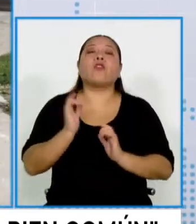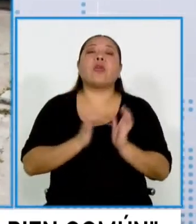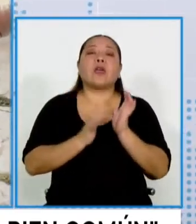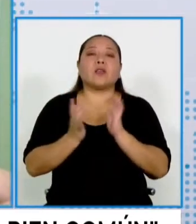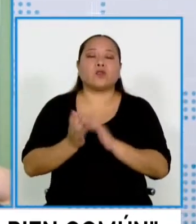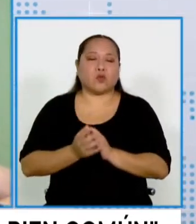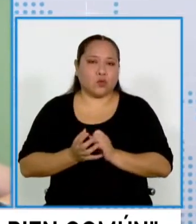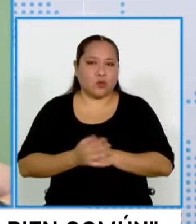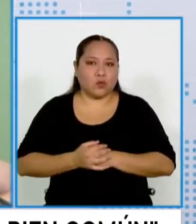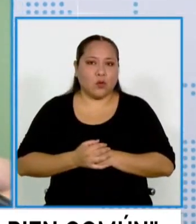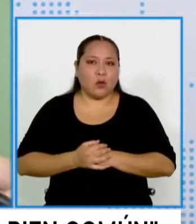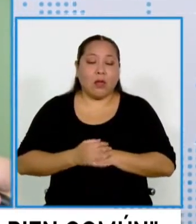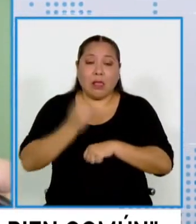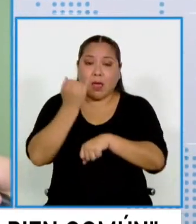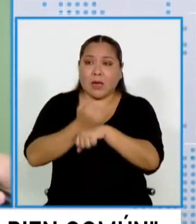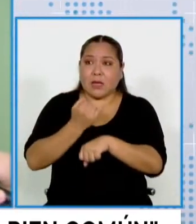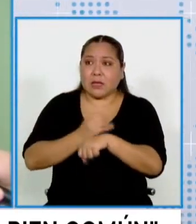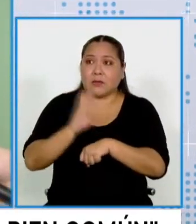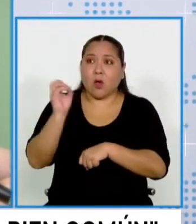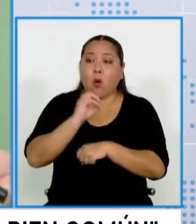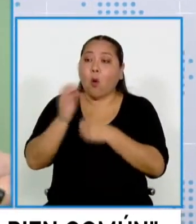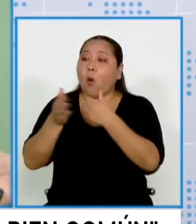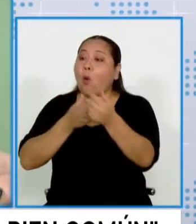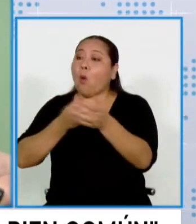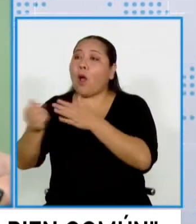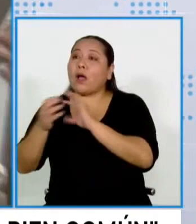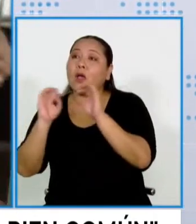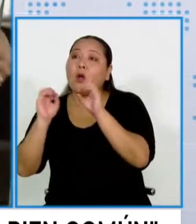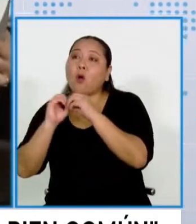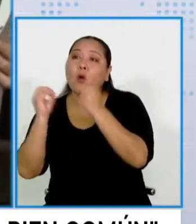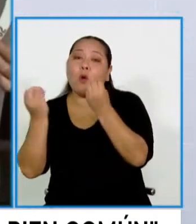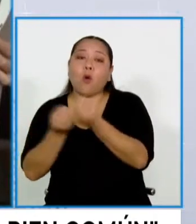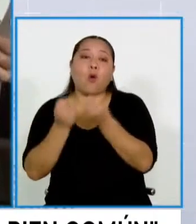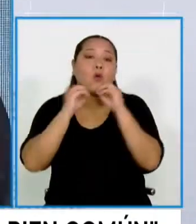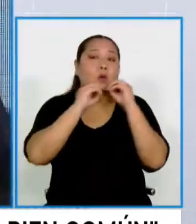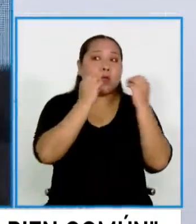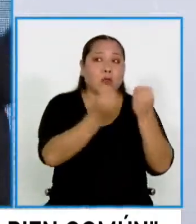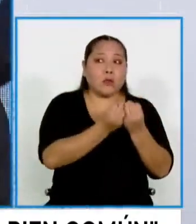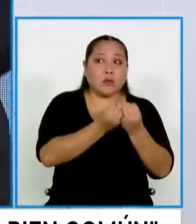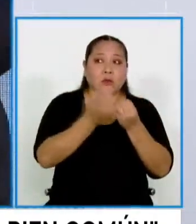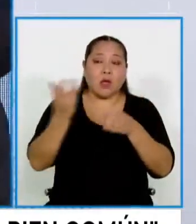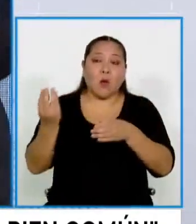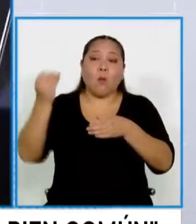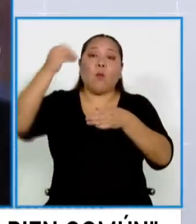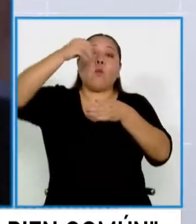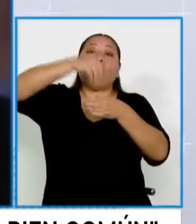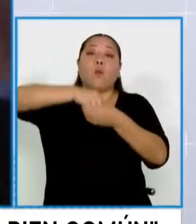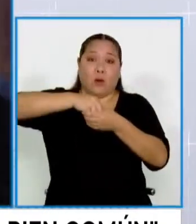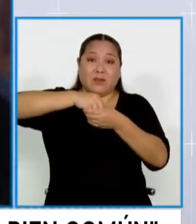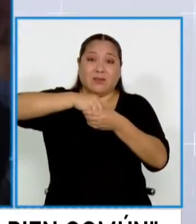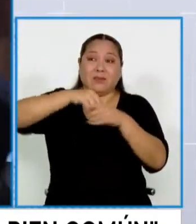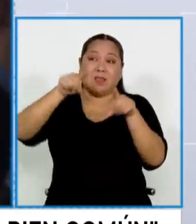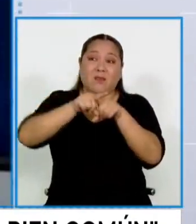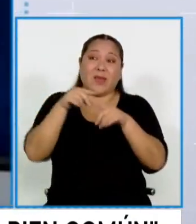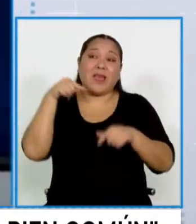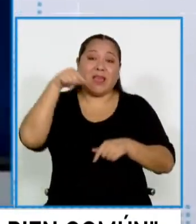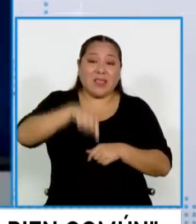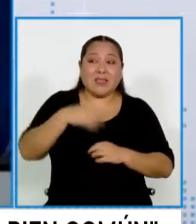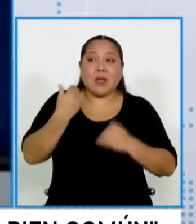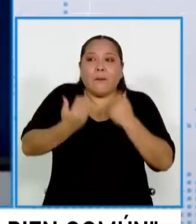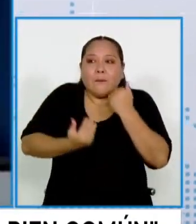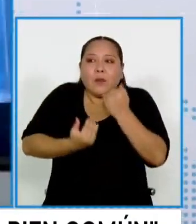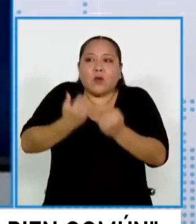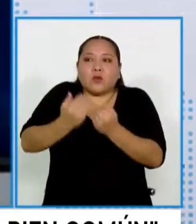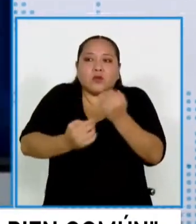como cualquier persona e institución, está inmersa en el proceso político, pero